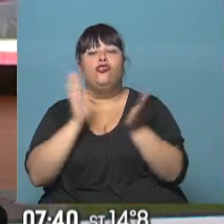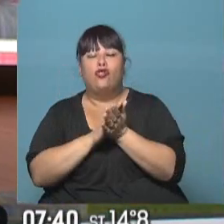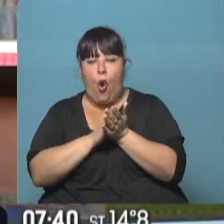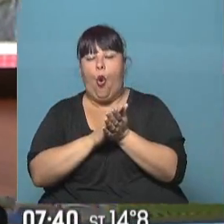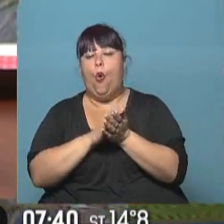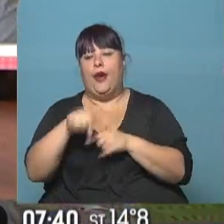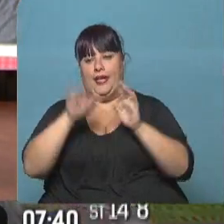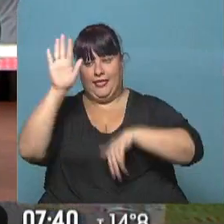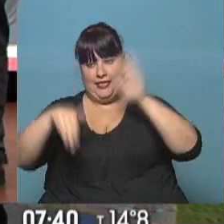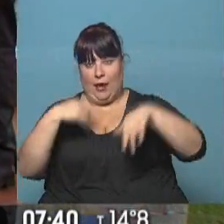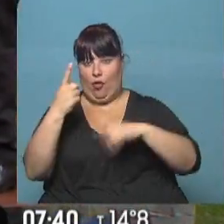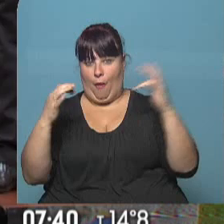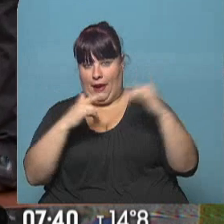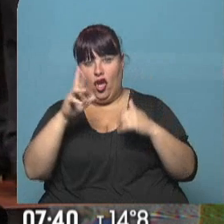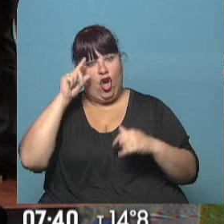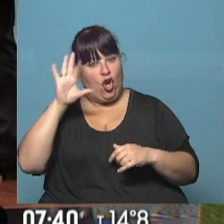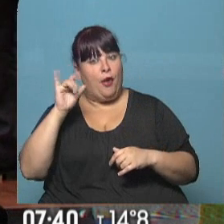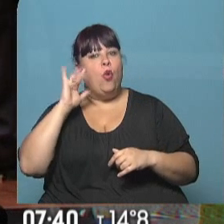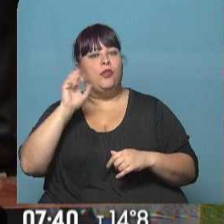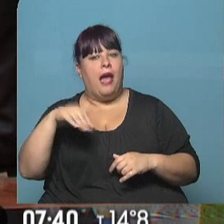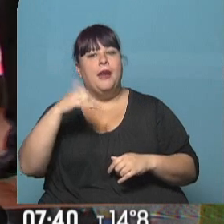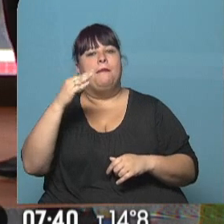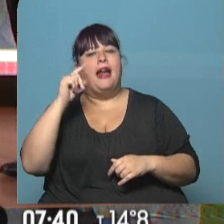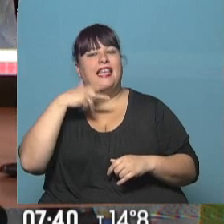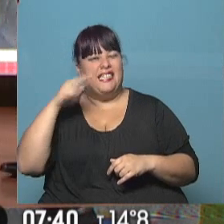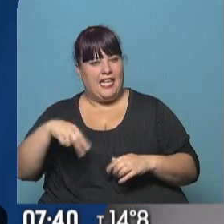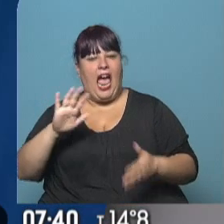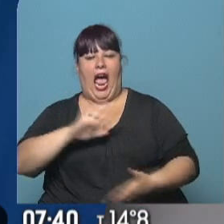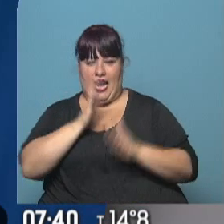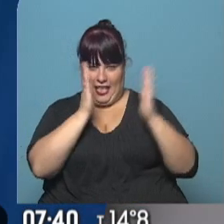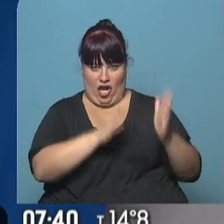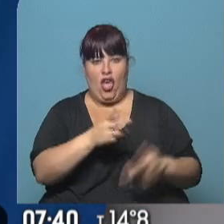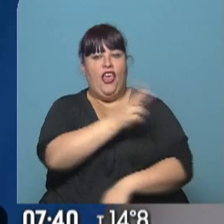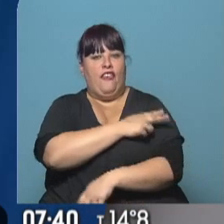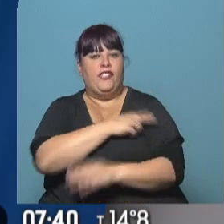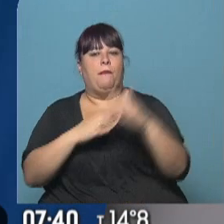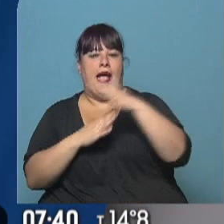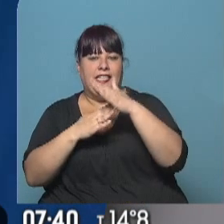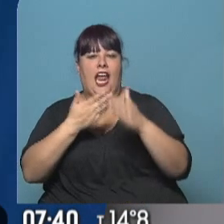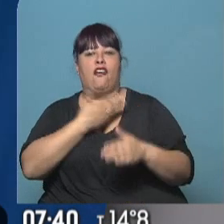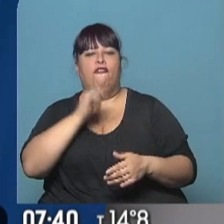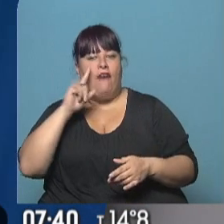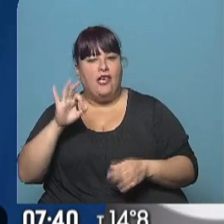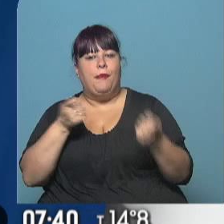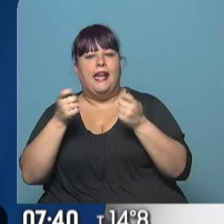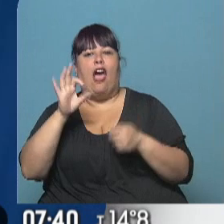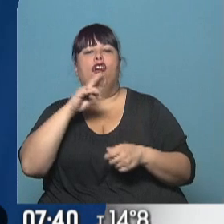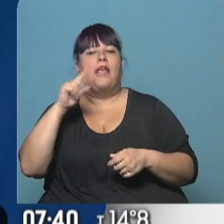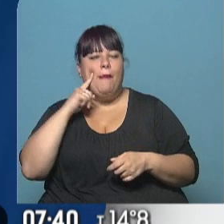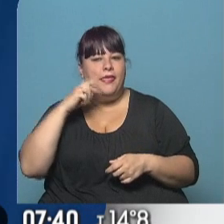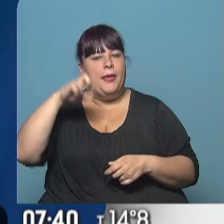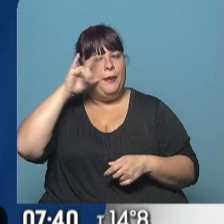esta convocatoria para los dos partidos. Romero, Guzmán, Marquezín, los arqueros, defensores, Macherano, Facio, Mercado, Tamendi,